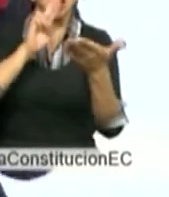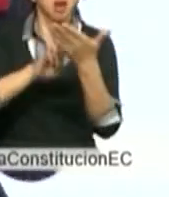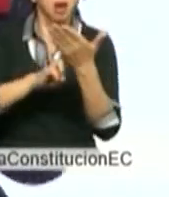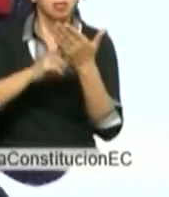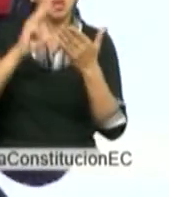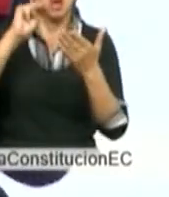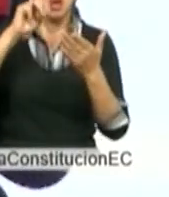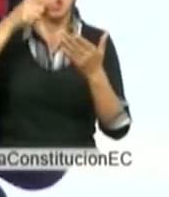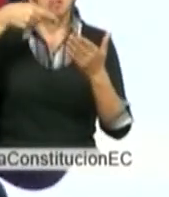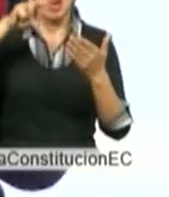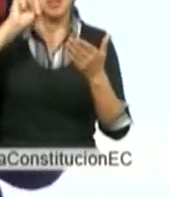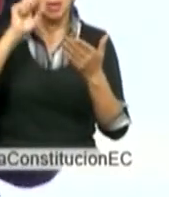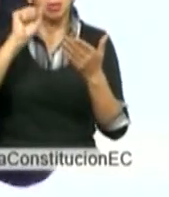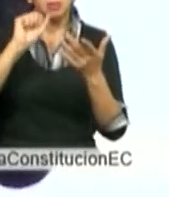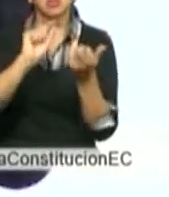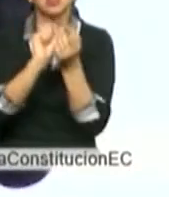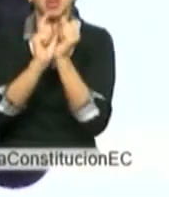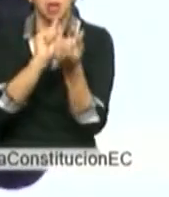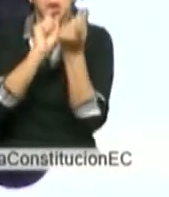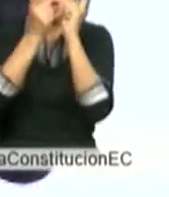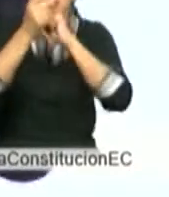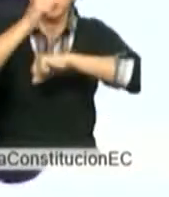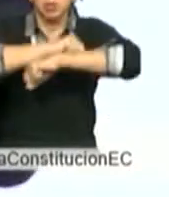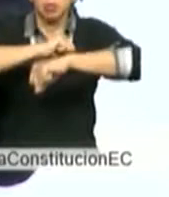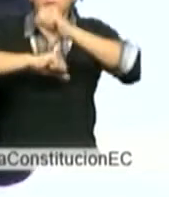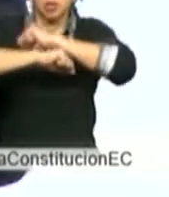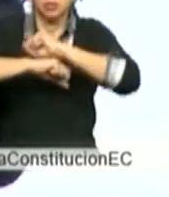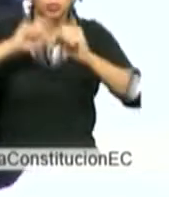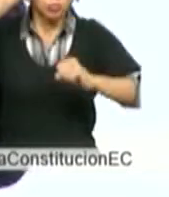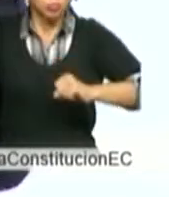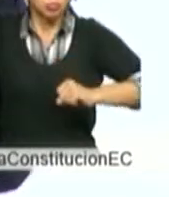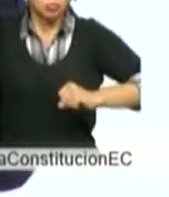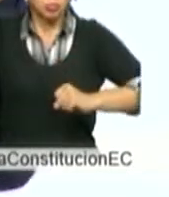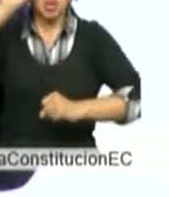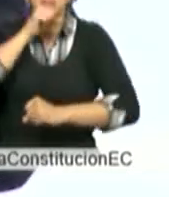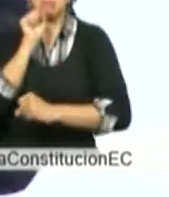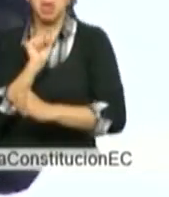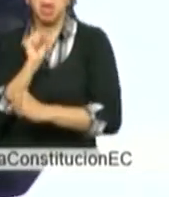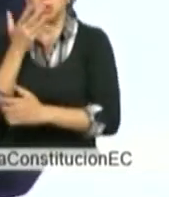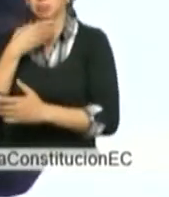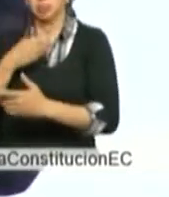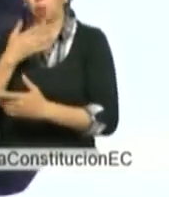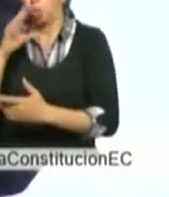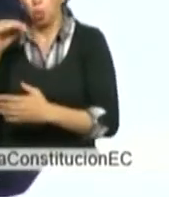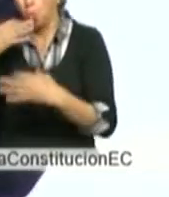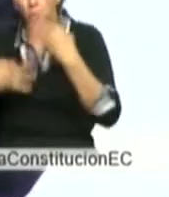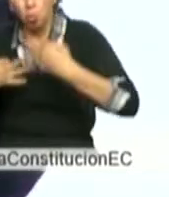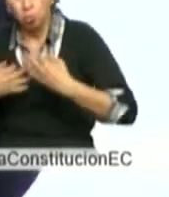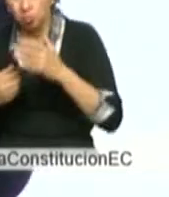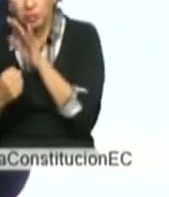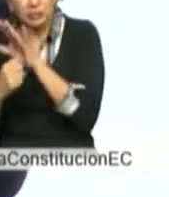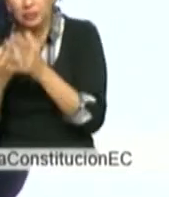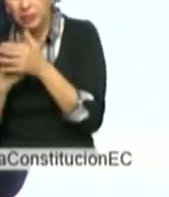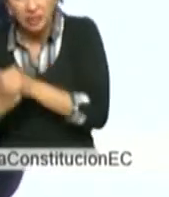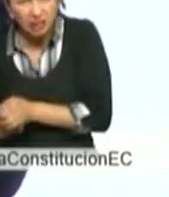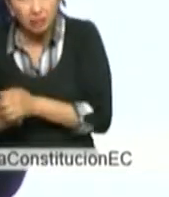nos permitiera cambiar la estructura de un Estado caduco, injusto, opresor,